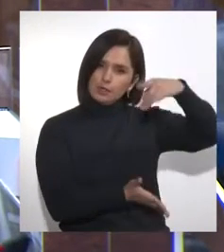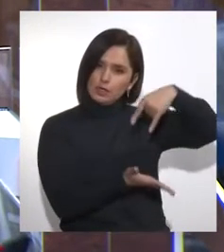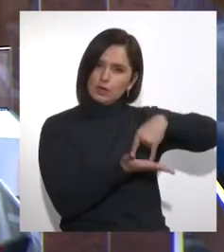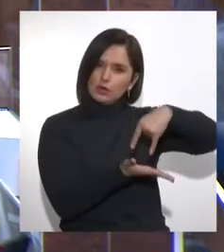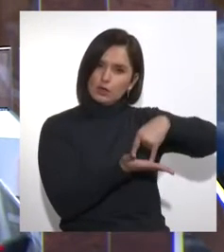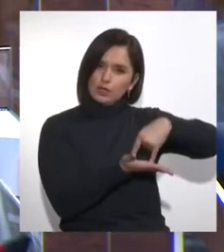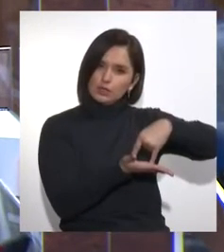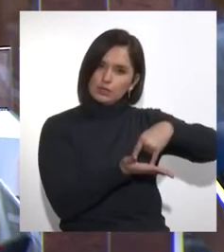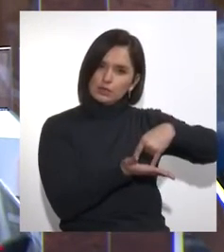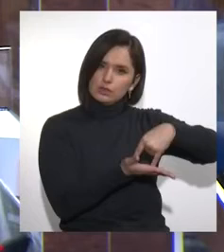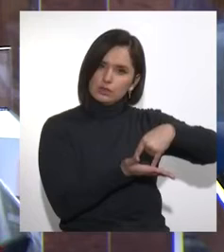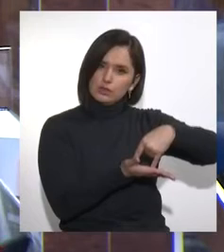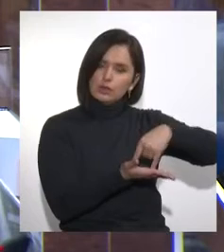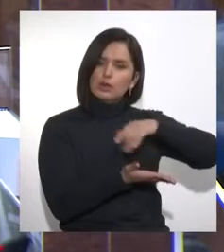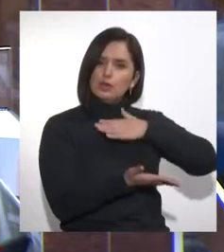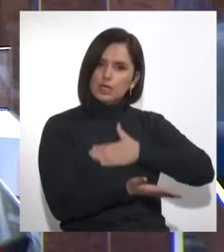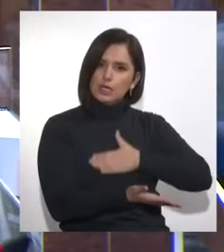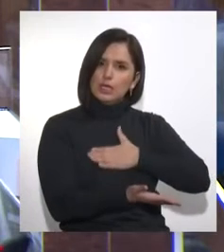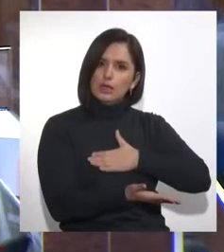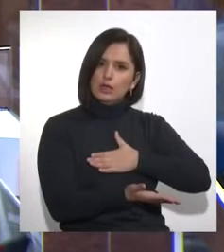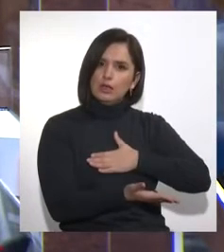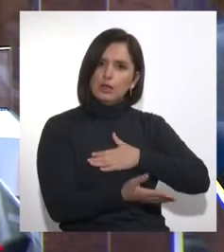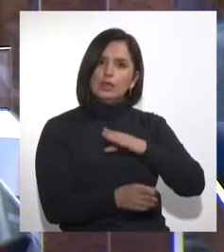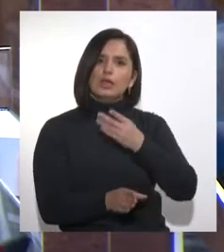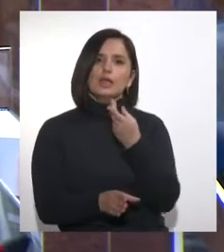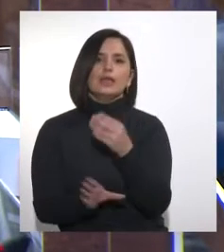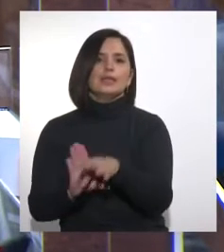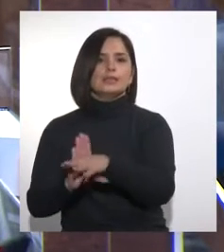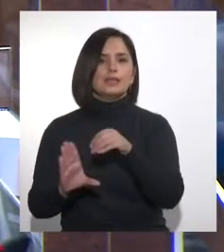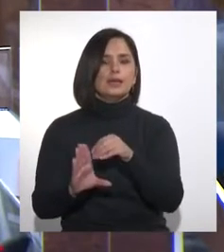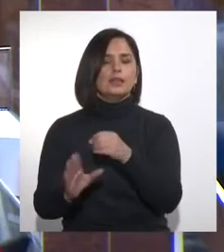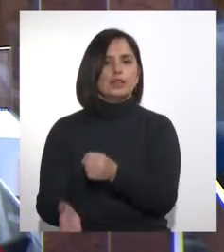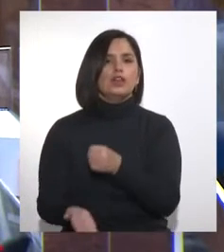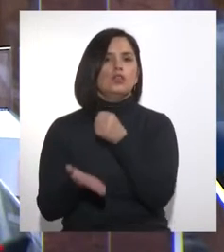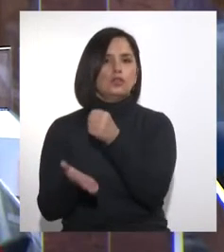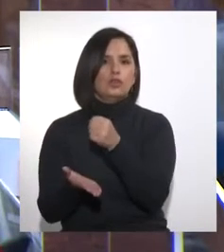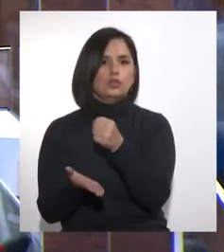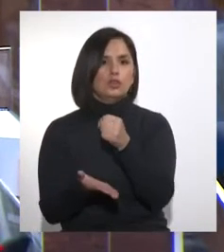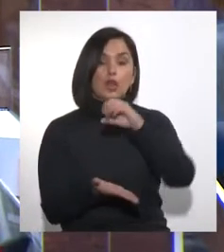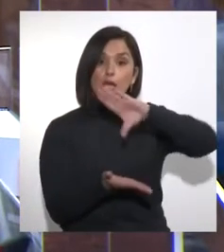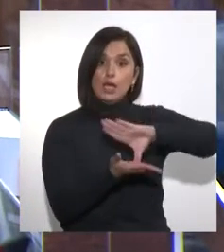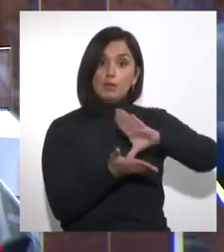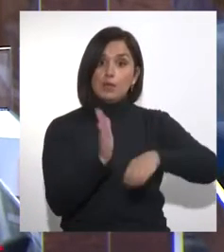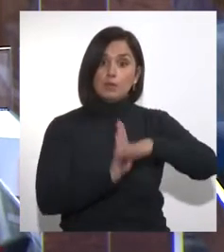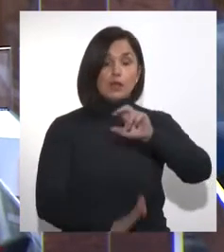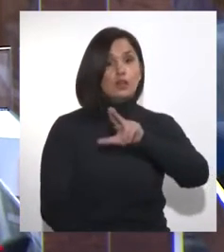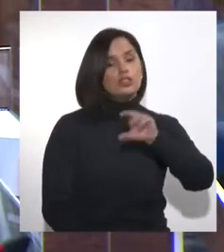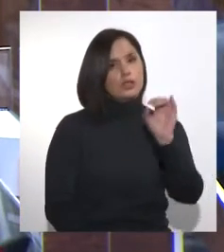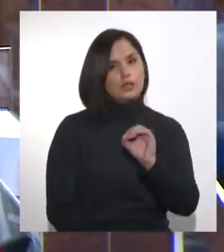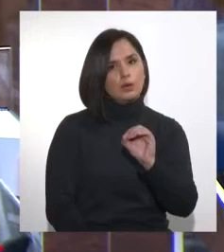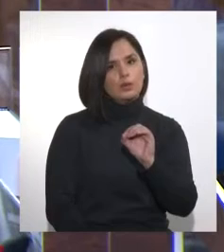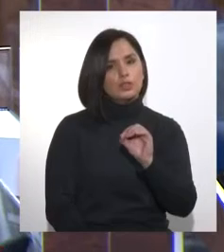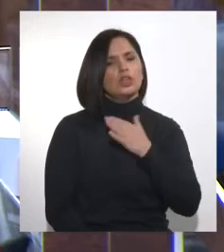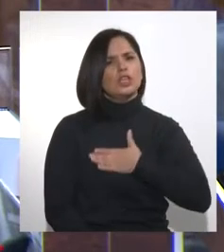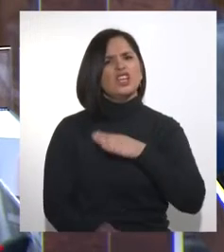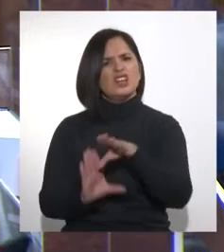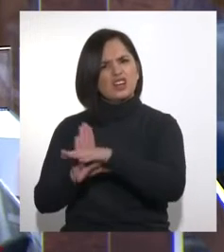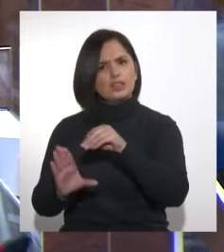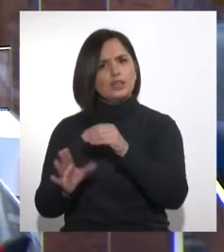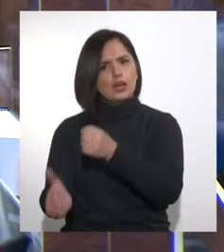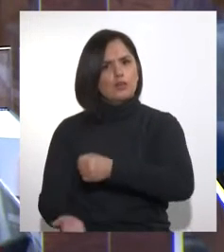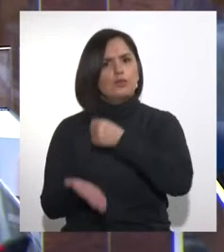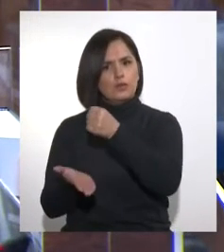altísimo quórum, quiere que se puedan retirar los fondos. El país, en más del 80%, quiere retirar los fondos.